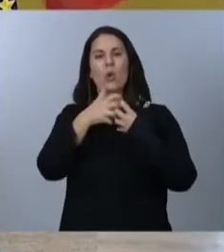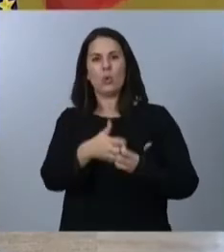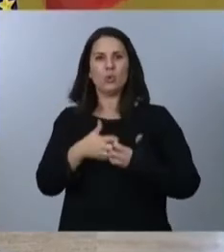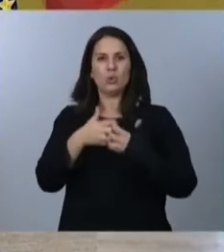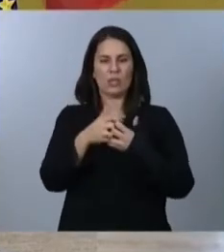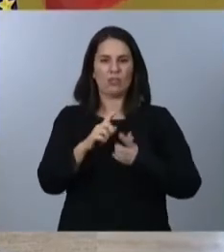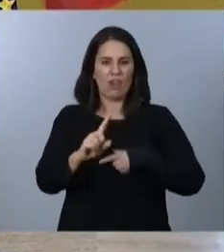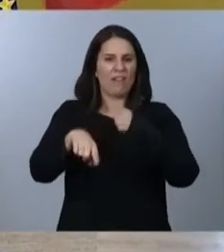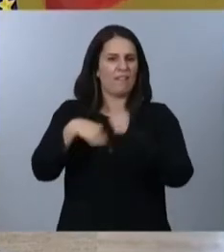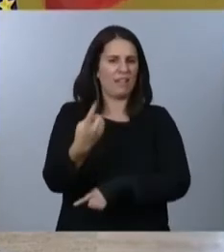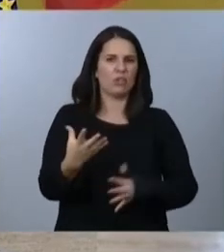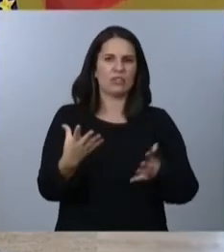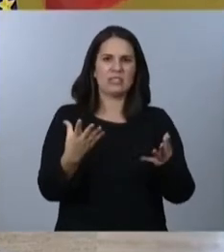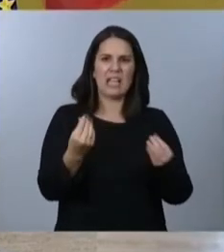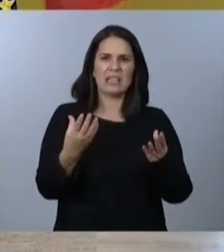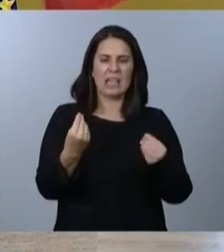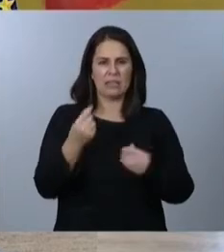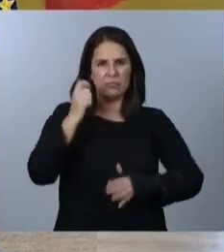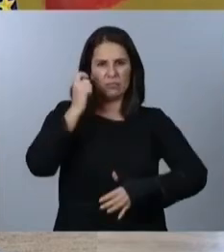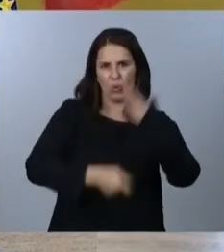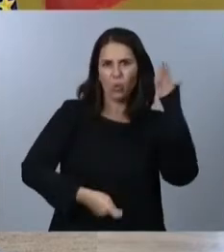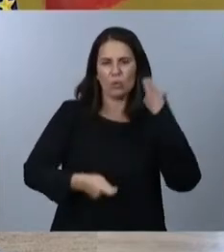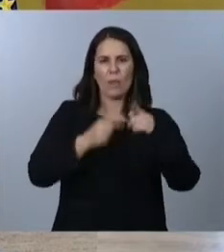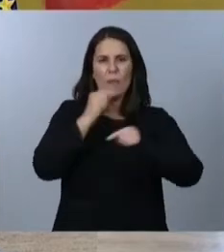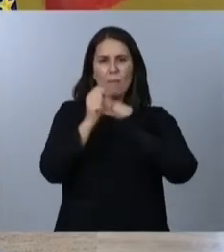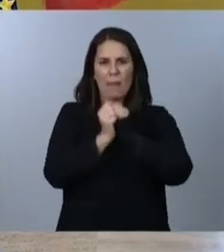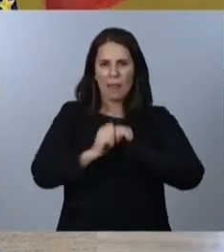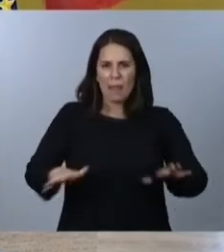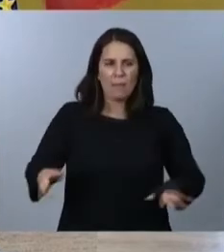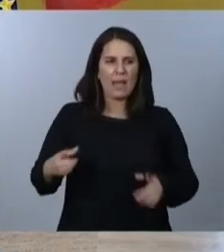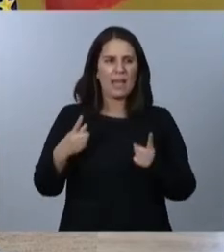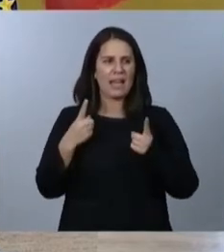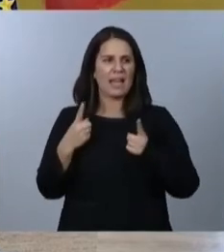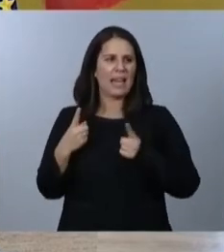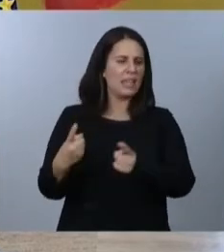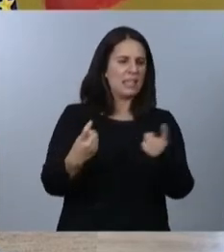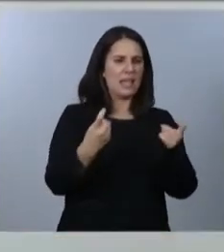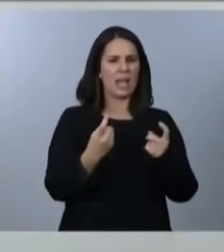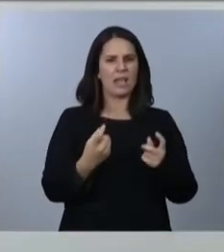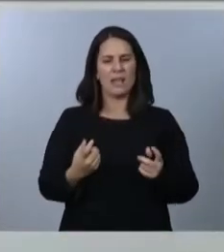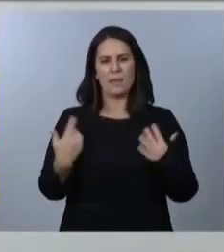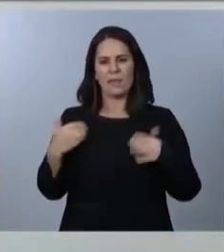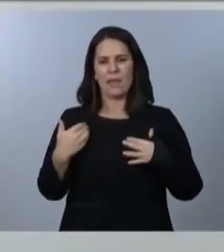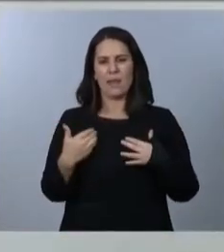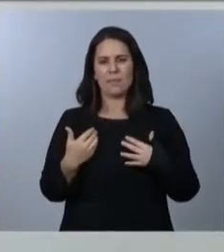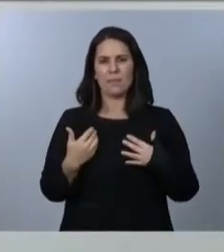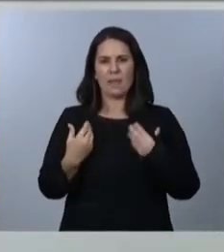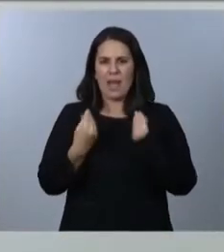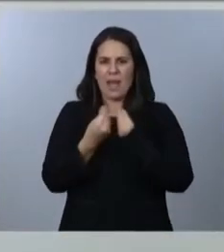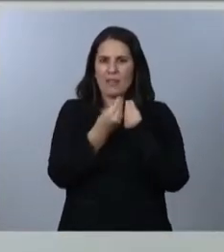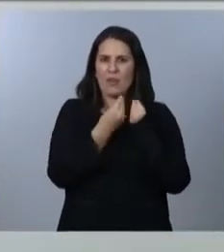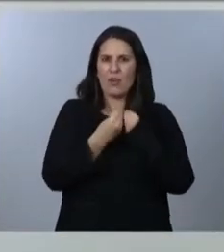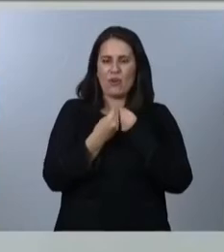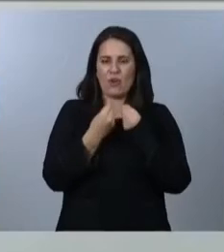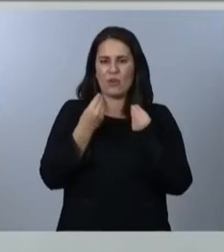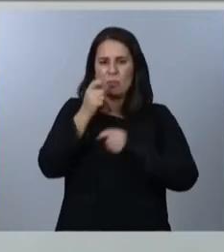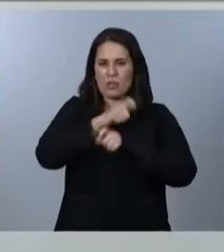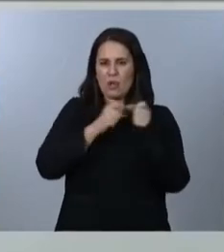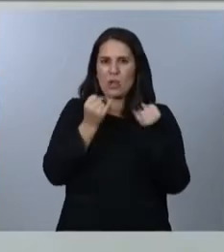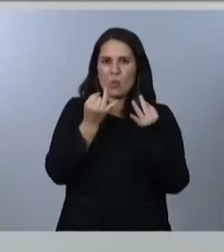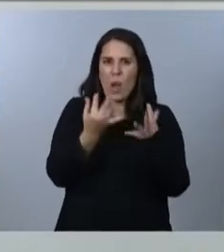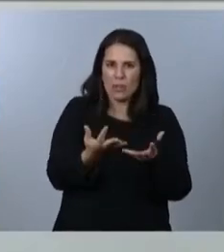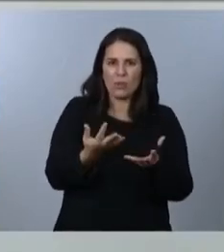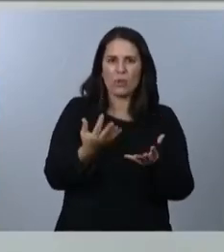dramáticos de la pandemia y de la necesidad de recortar los aforos en muchos de estos espacios, que es el sector de la cultura.